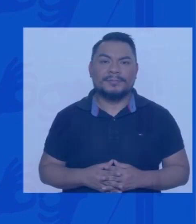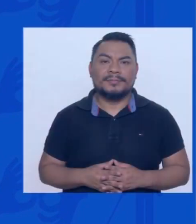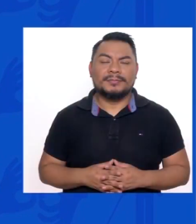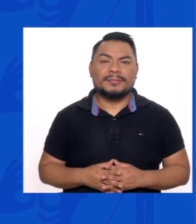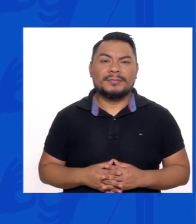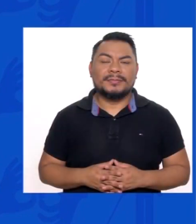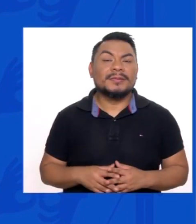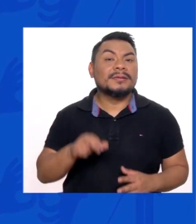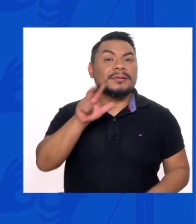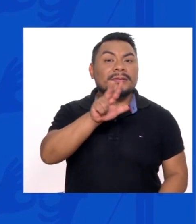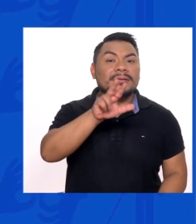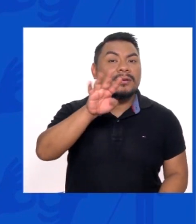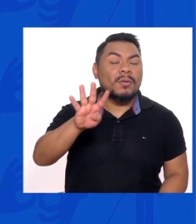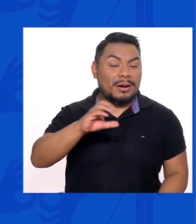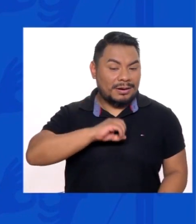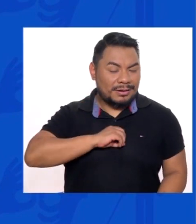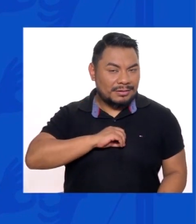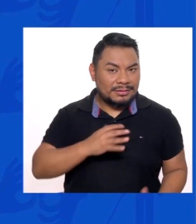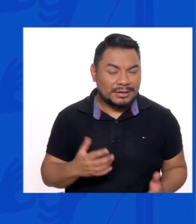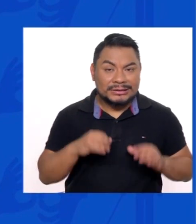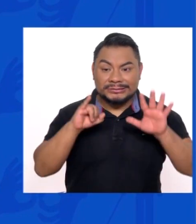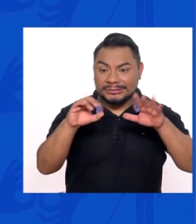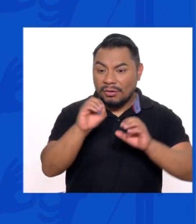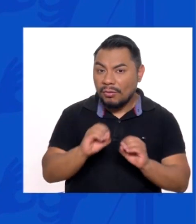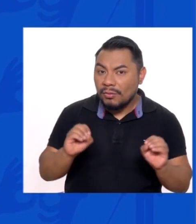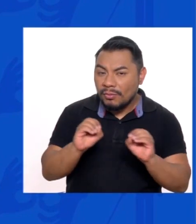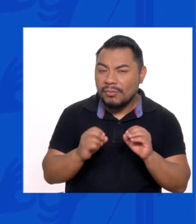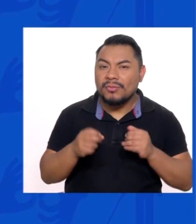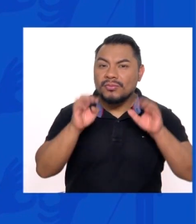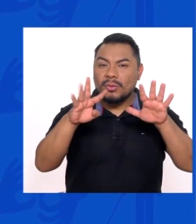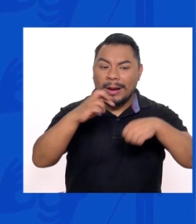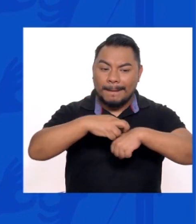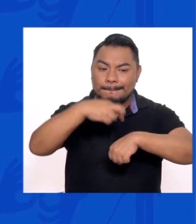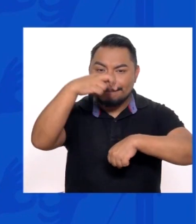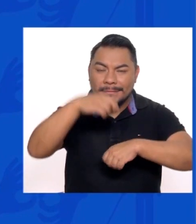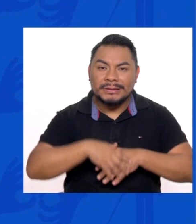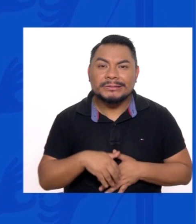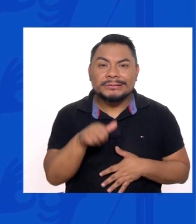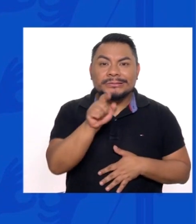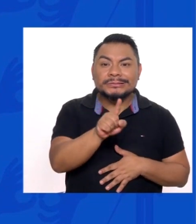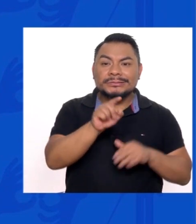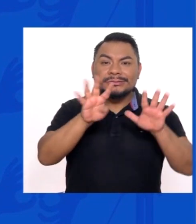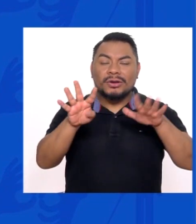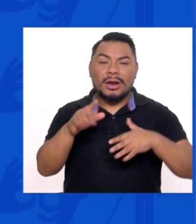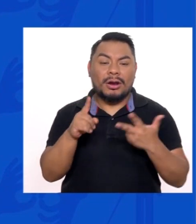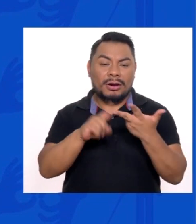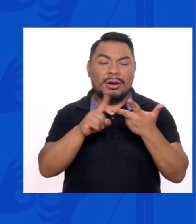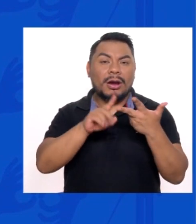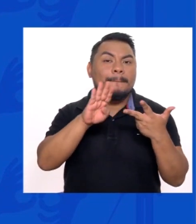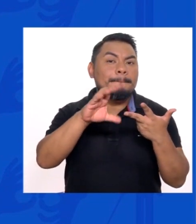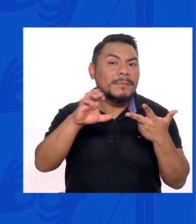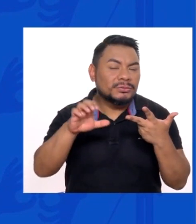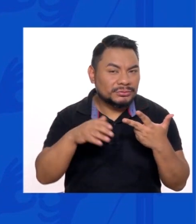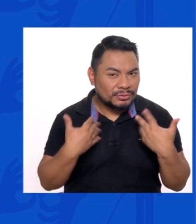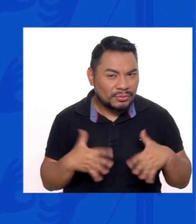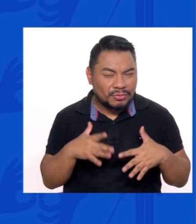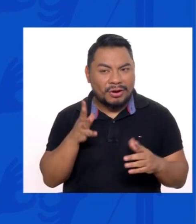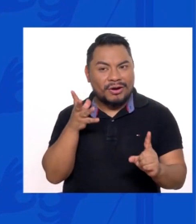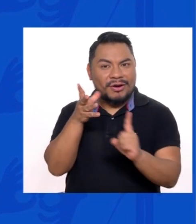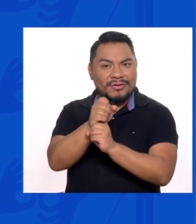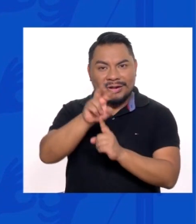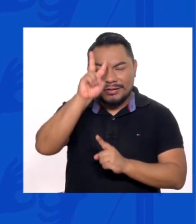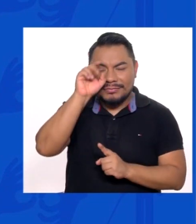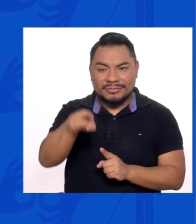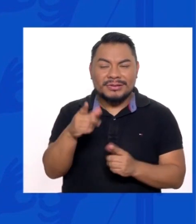34 medallas 6 de oro 9 de plata Y 19 de bronce Obtuvo el Perú